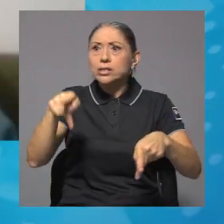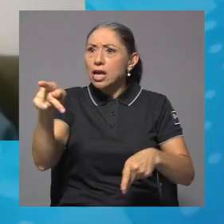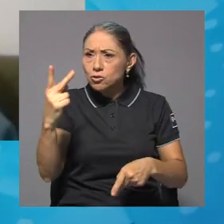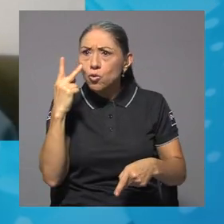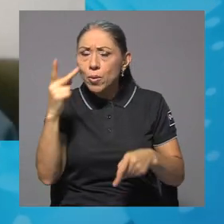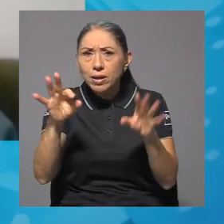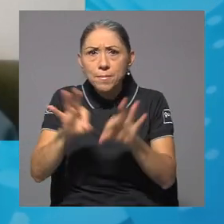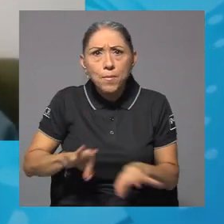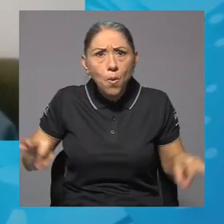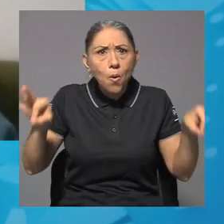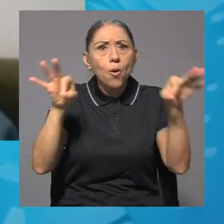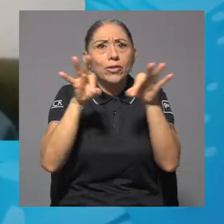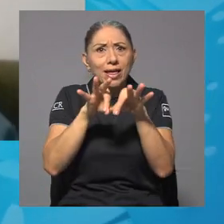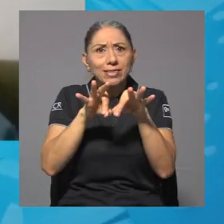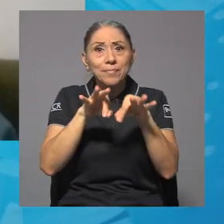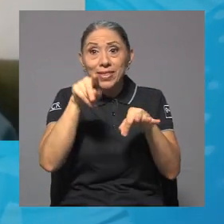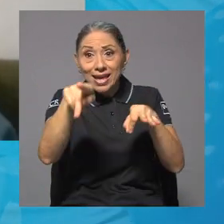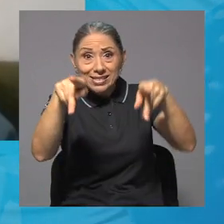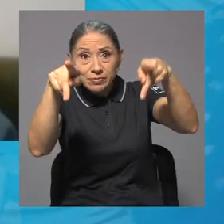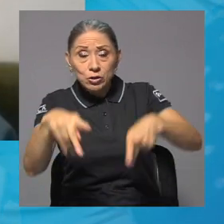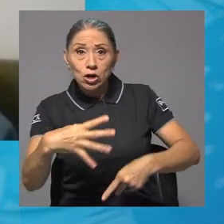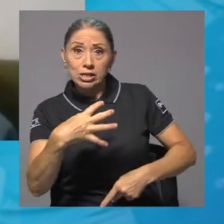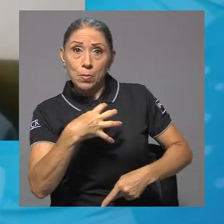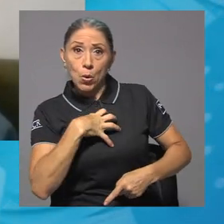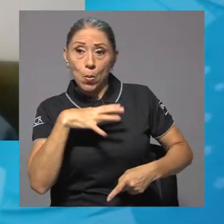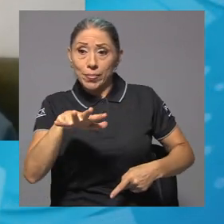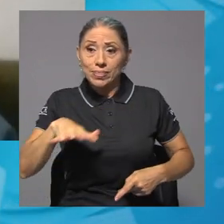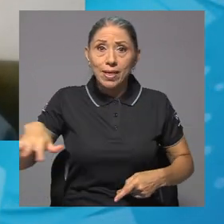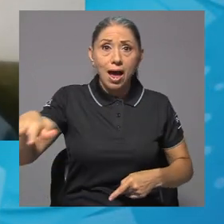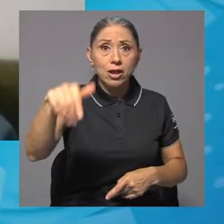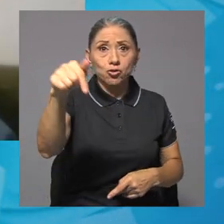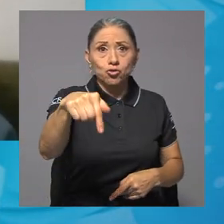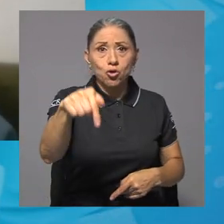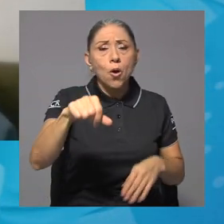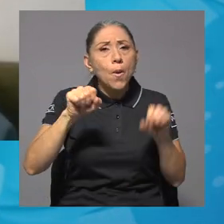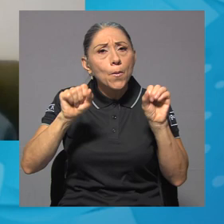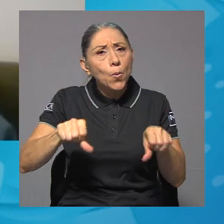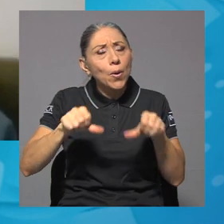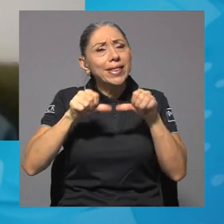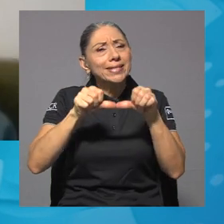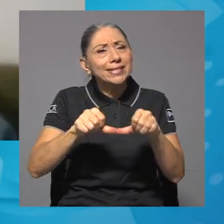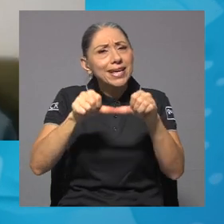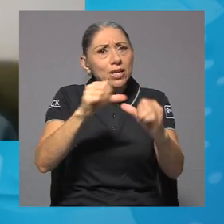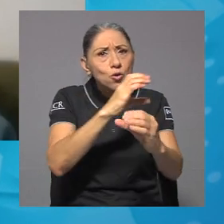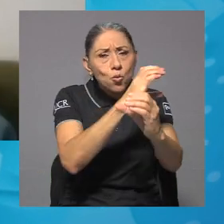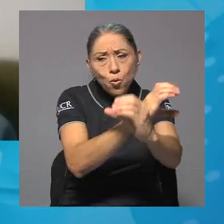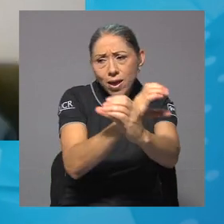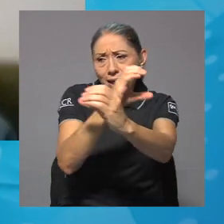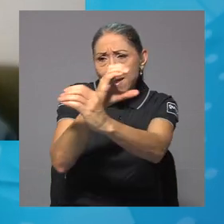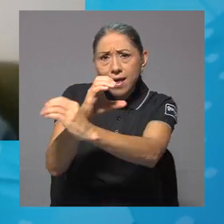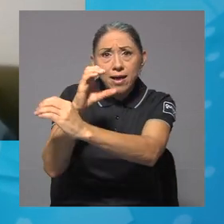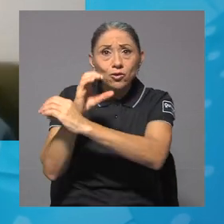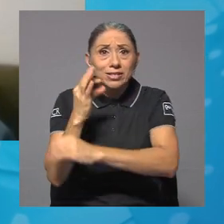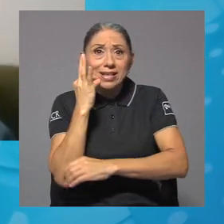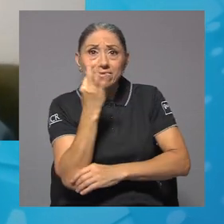la importancia de que estos propietarios puedan seguir cuidando esas fincas, ¿verdad?, las cuales no